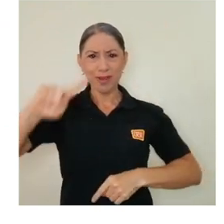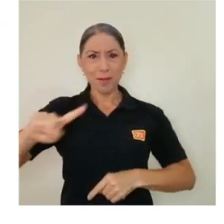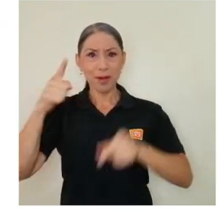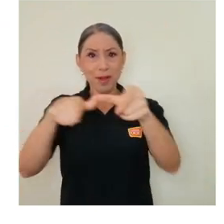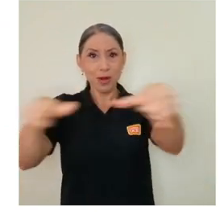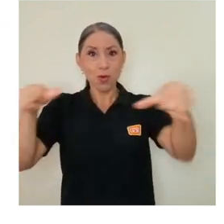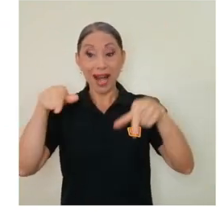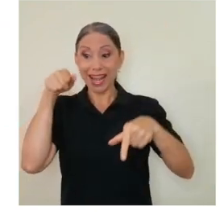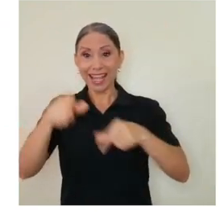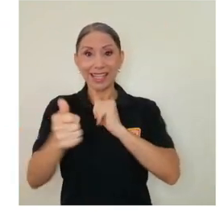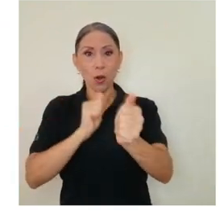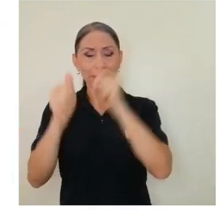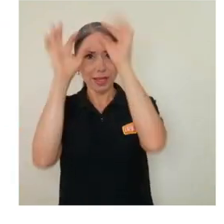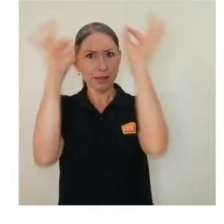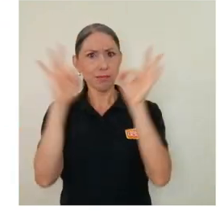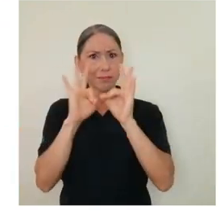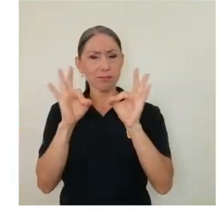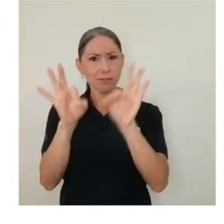prestigiosa competencia.